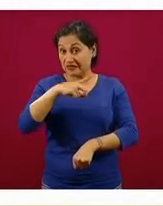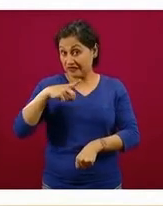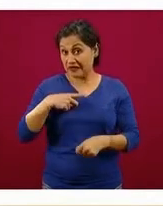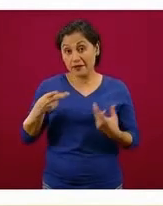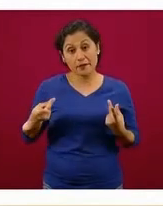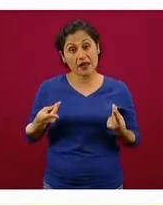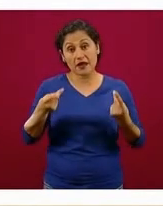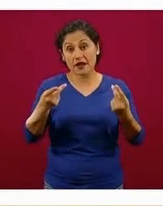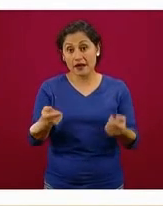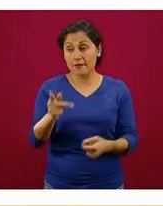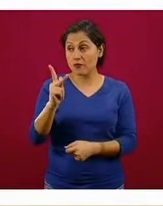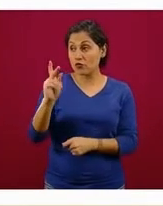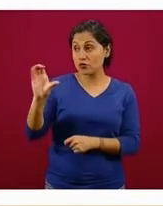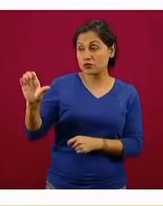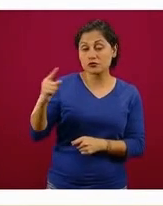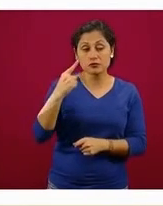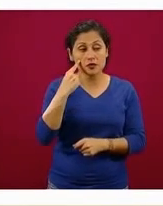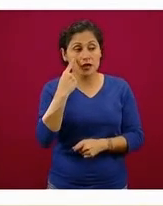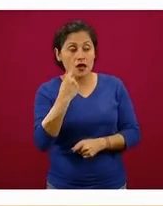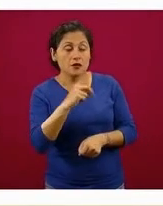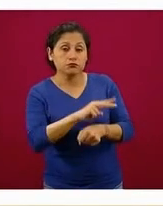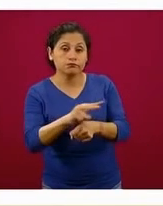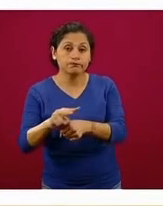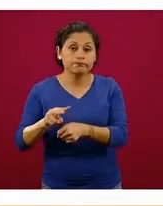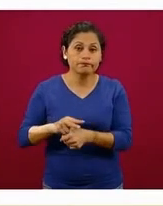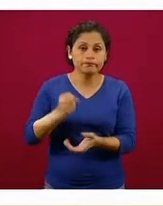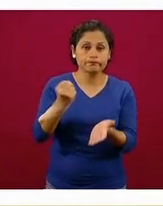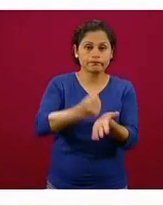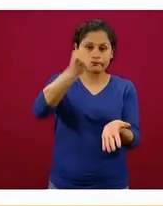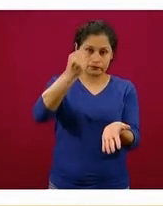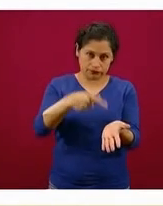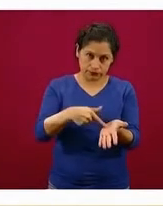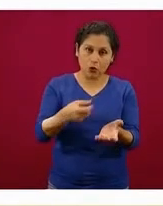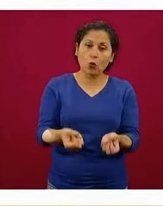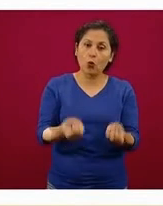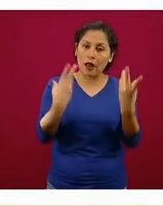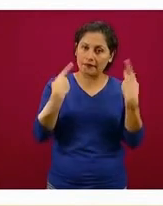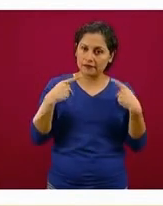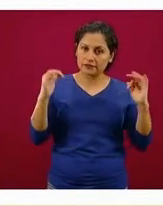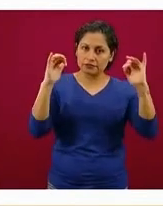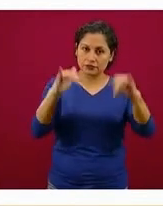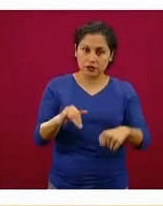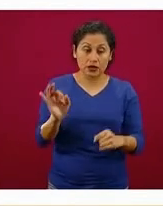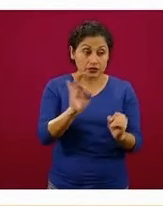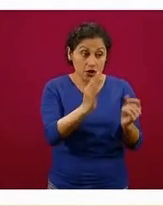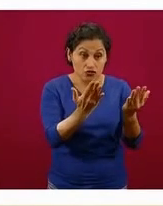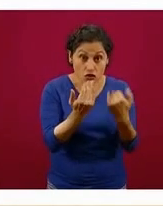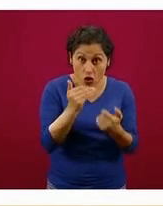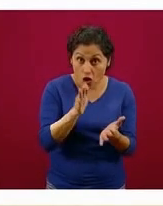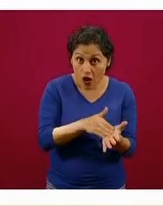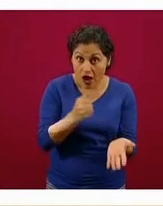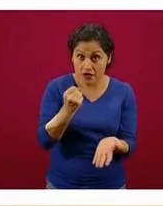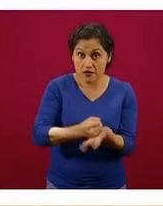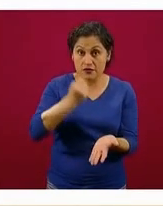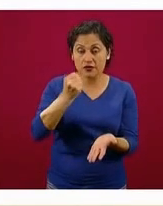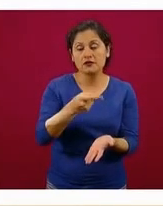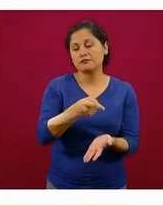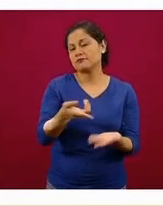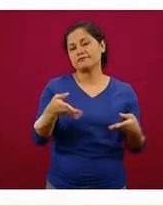actualización de su registro. De lo contrario, pues tendrá que cerrar hasta que lo logre.